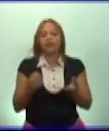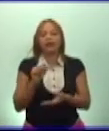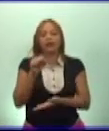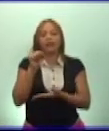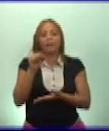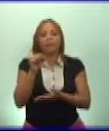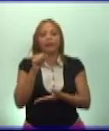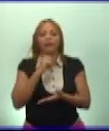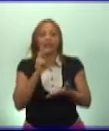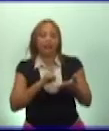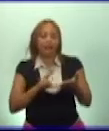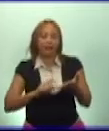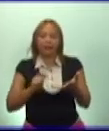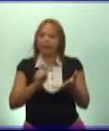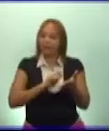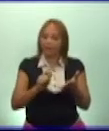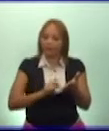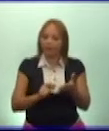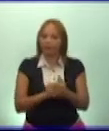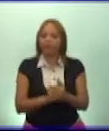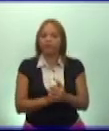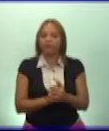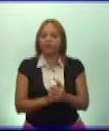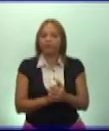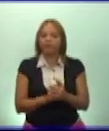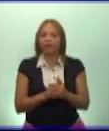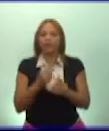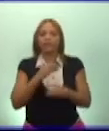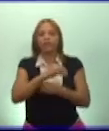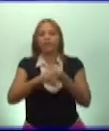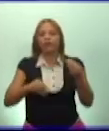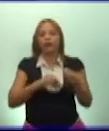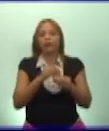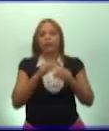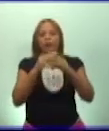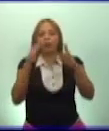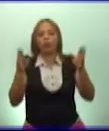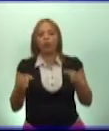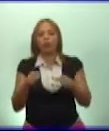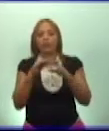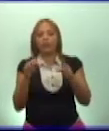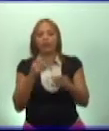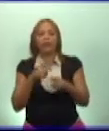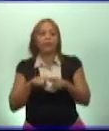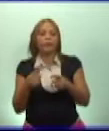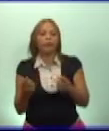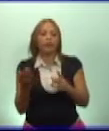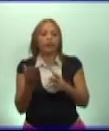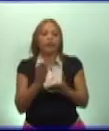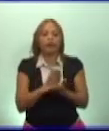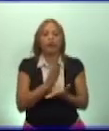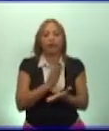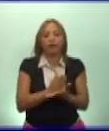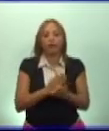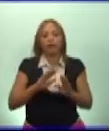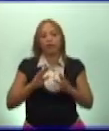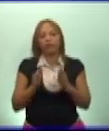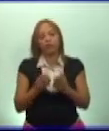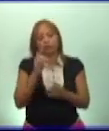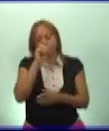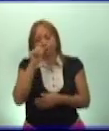alfabetización, que los cuarteles fueron convertidos en escuelas. Hoy todos los niños,